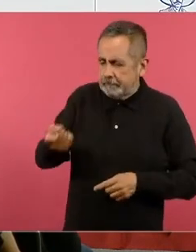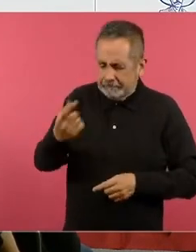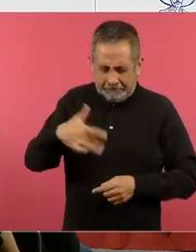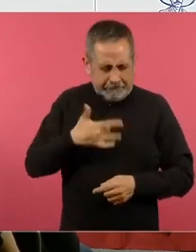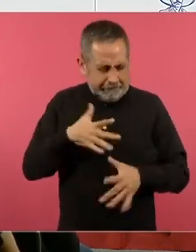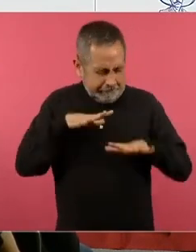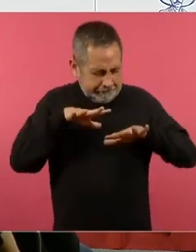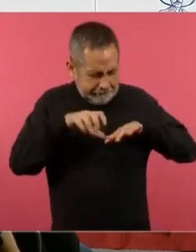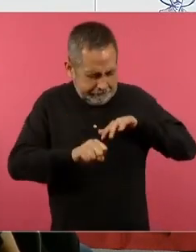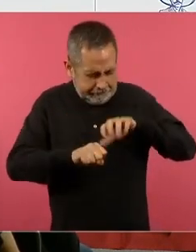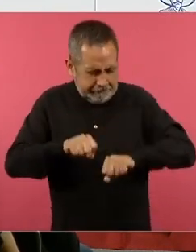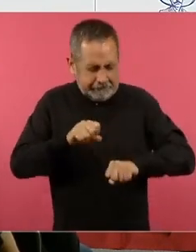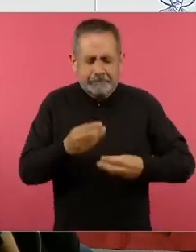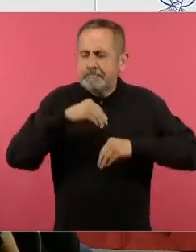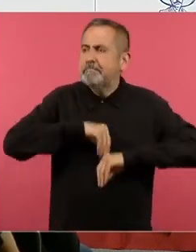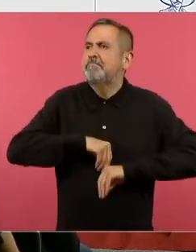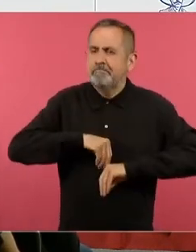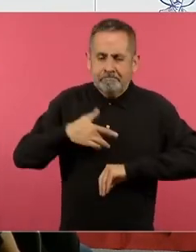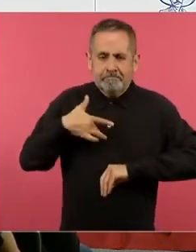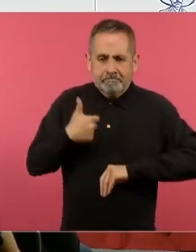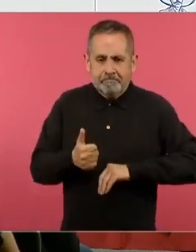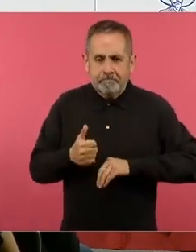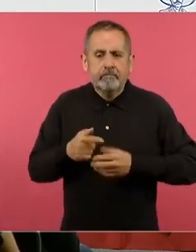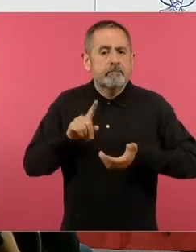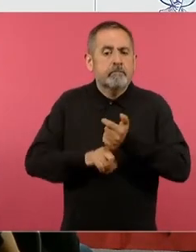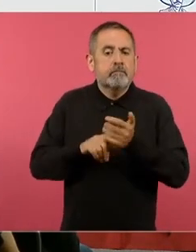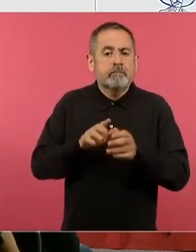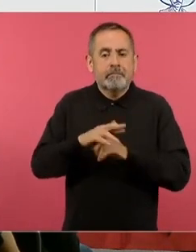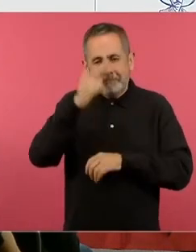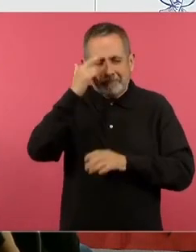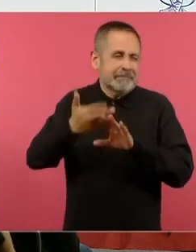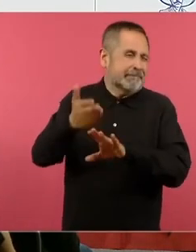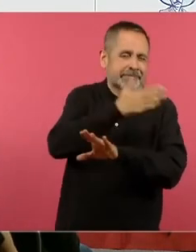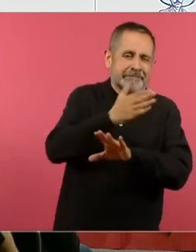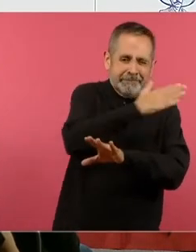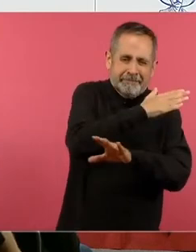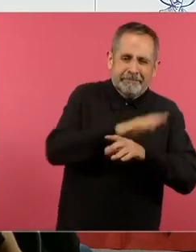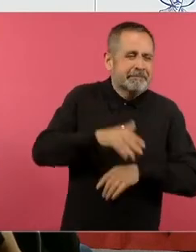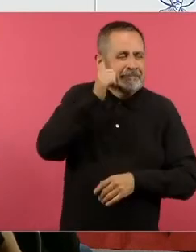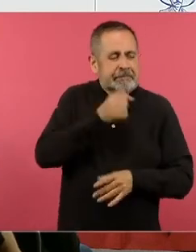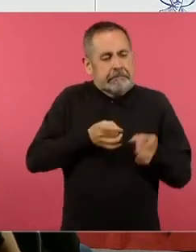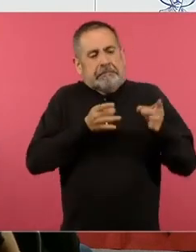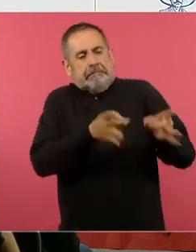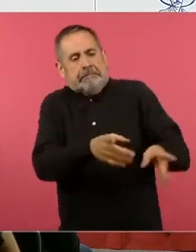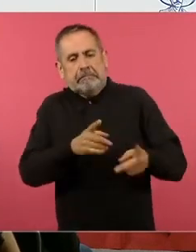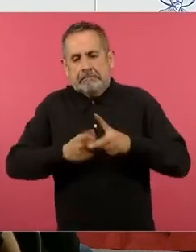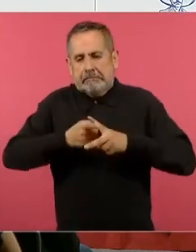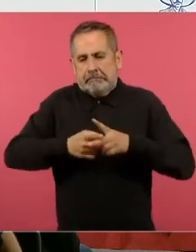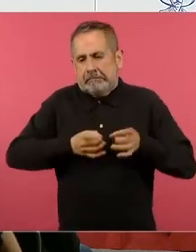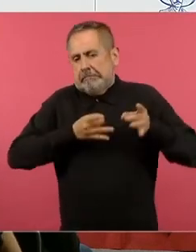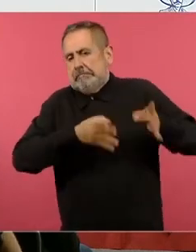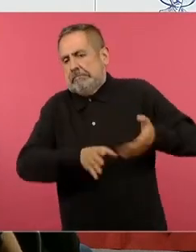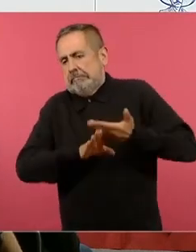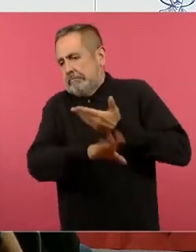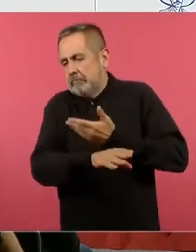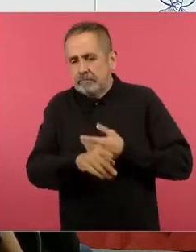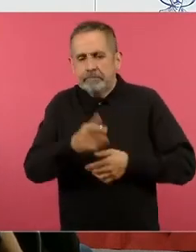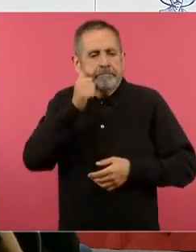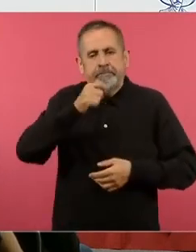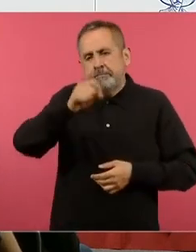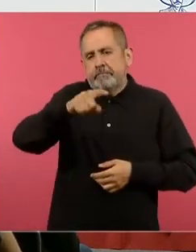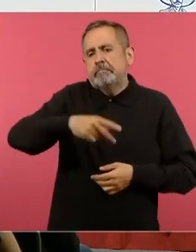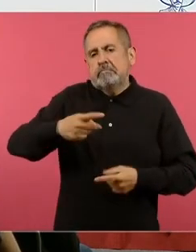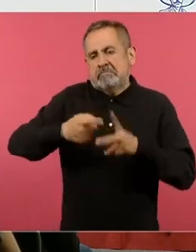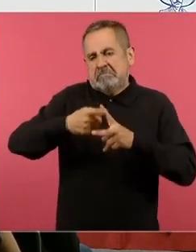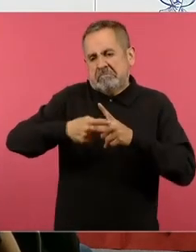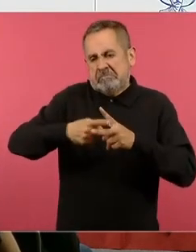luchar contra algo cuál es la materia que más rechazan los alumnos a lo largo de su vida las matemáticas